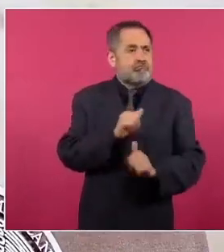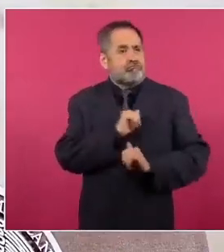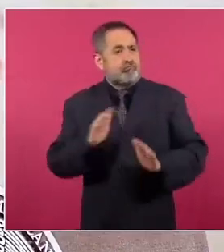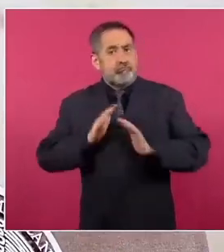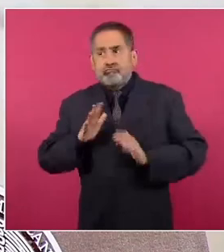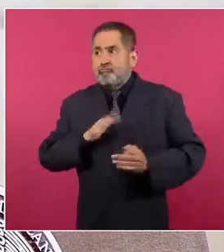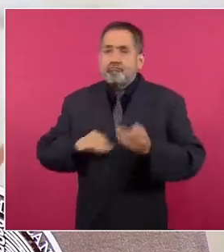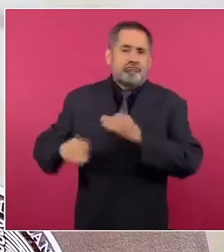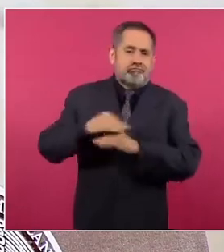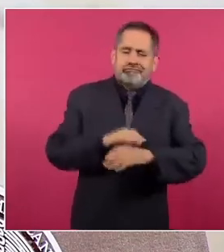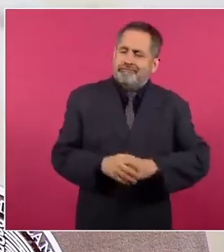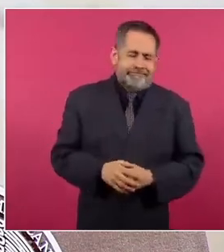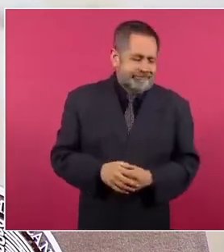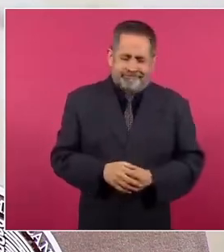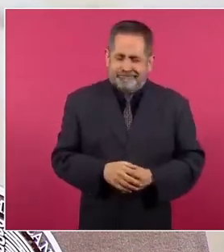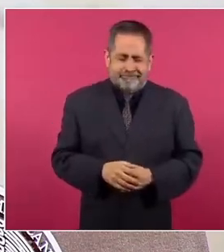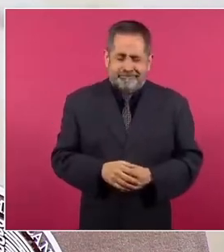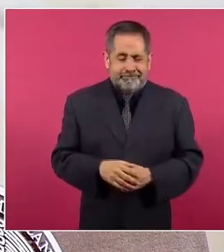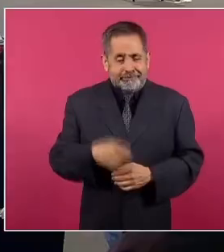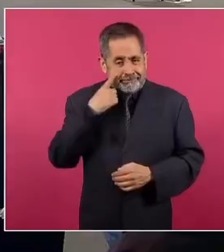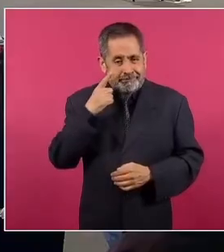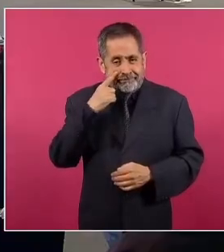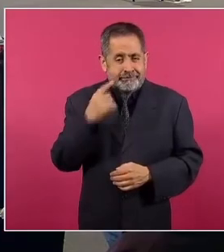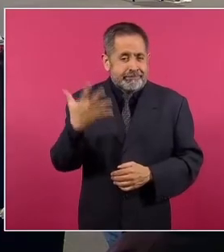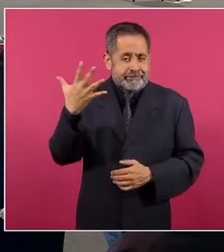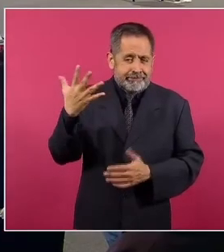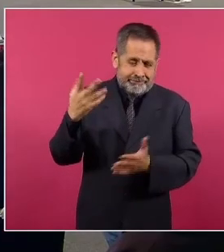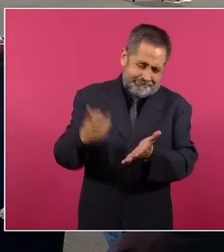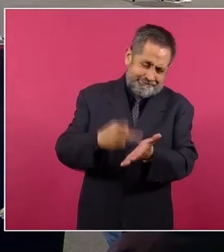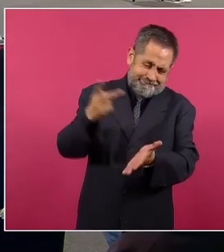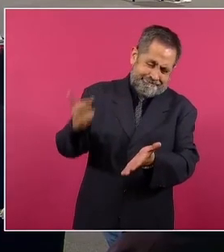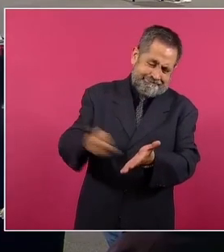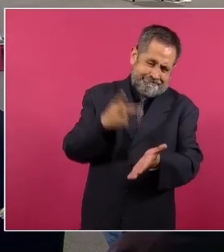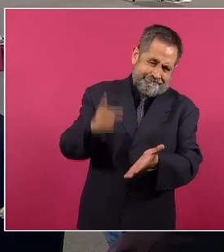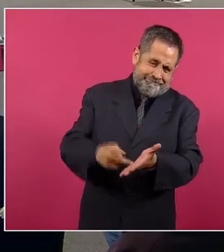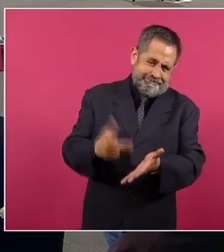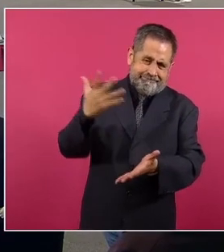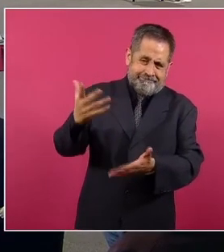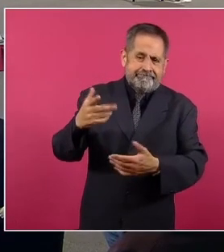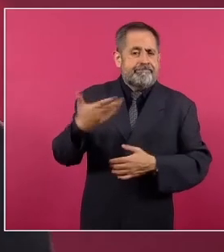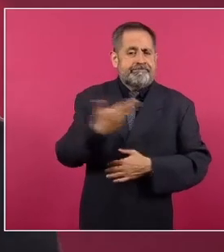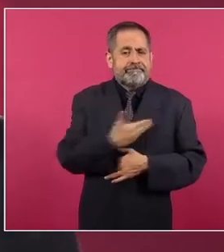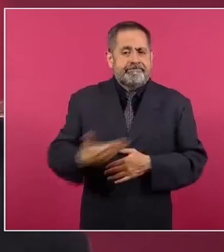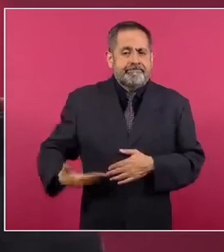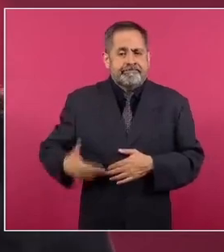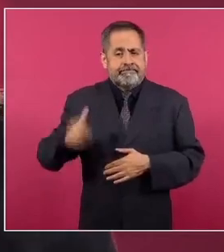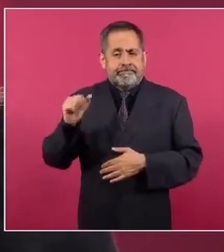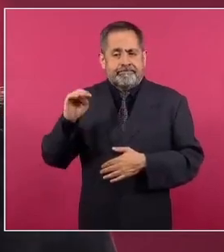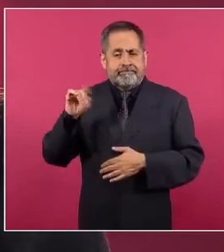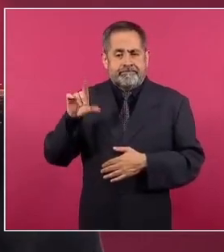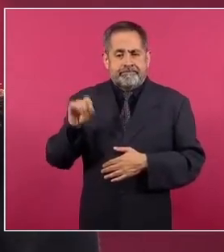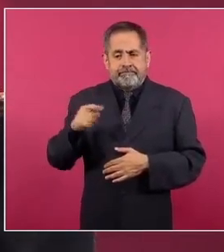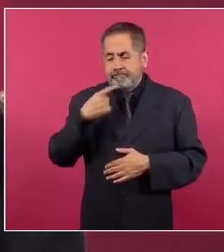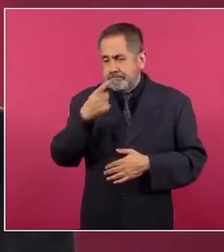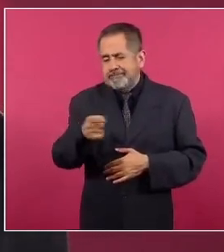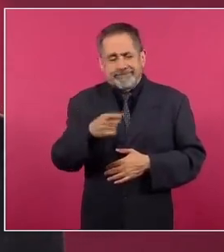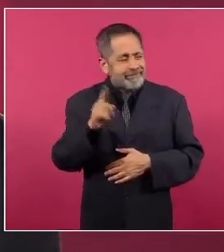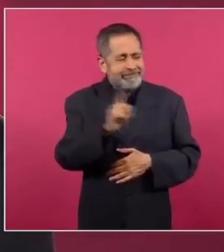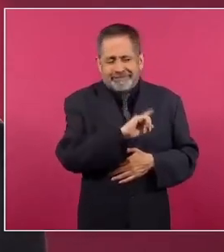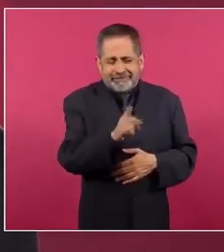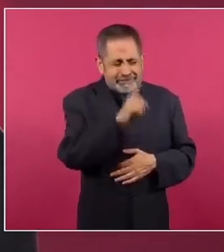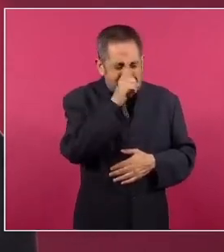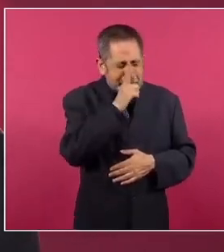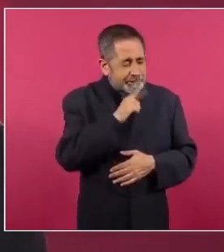en cinco ocasiones, cinco ocasiones, el presidente de la República, Andrés Manuel López Obrador, ha desmentido